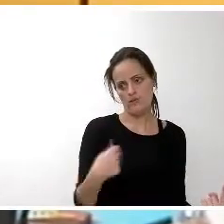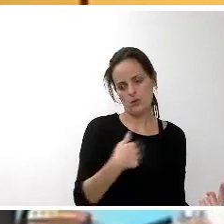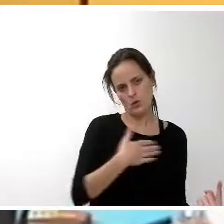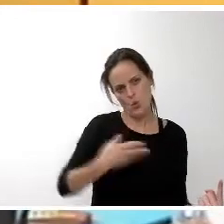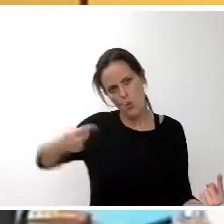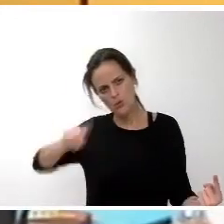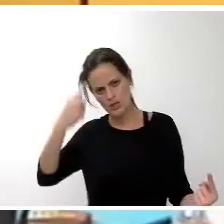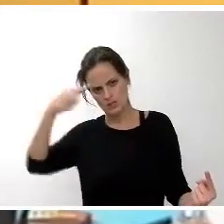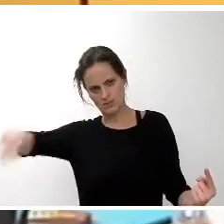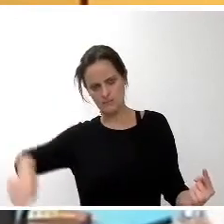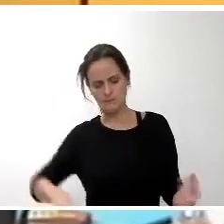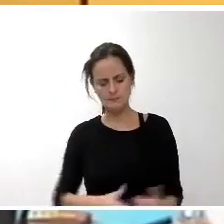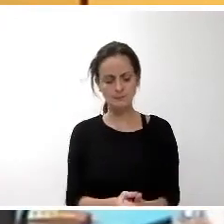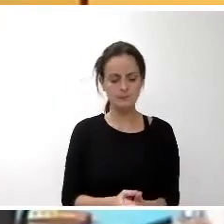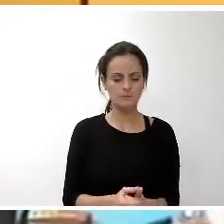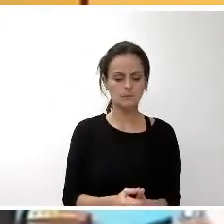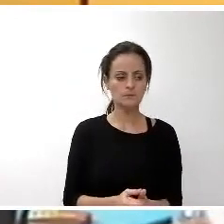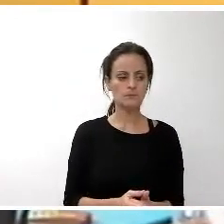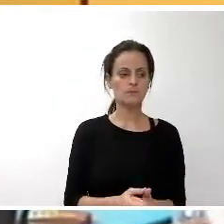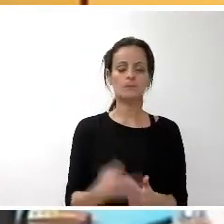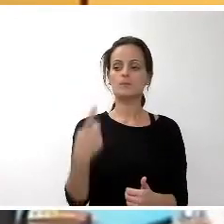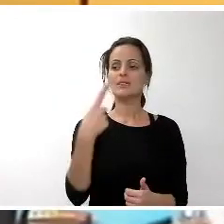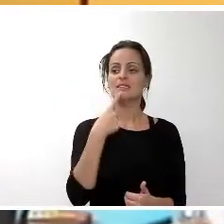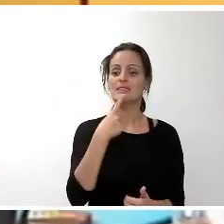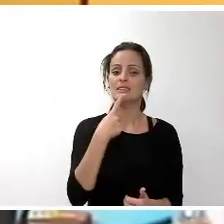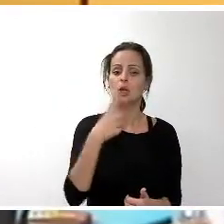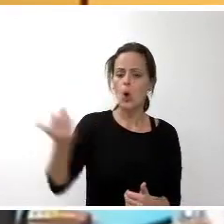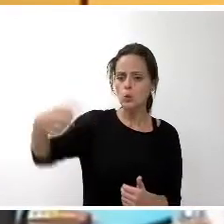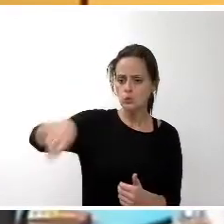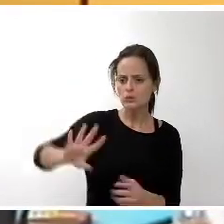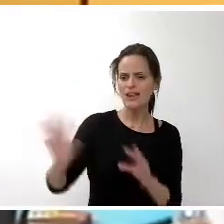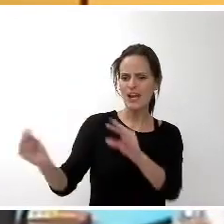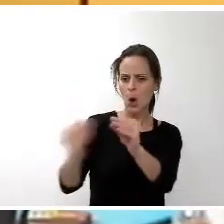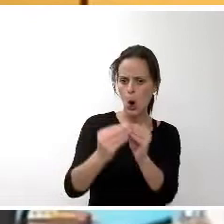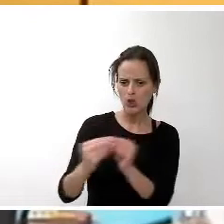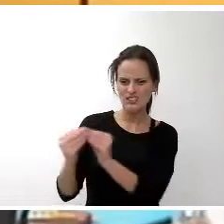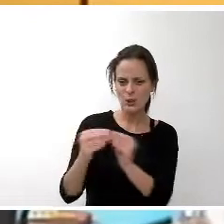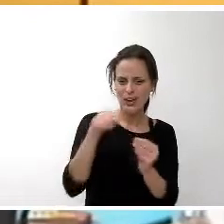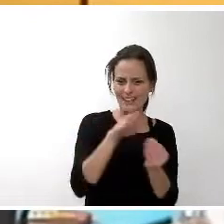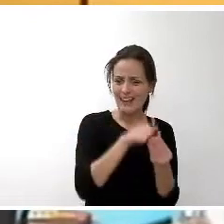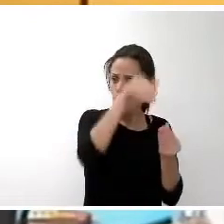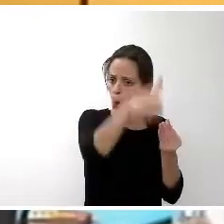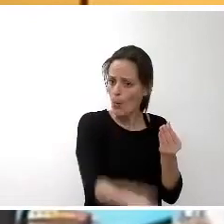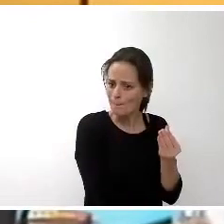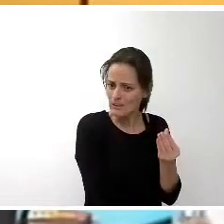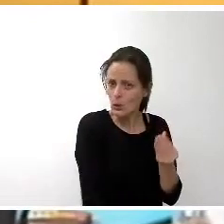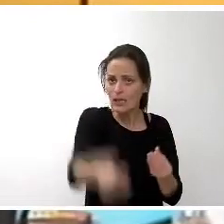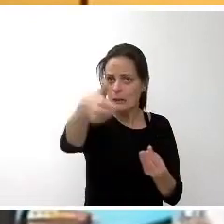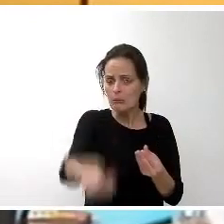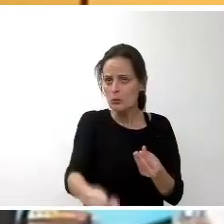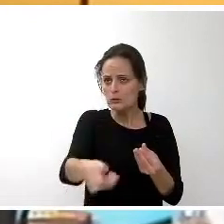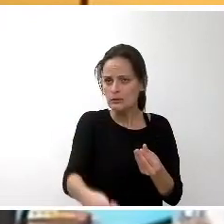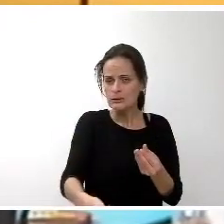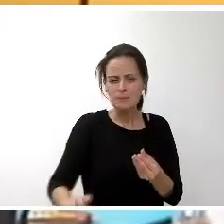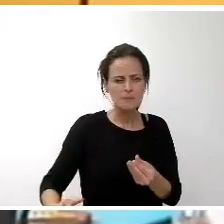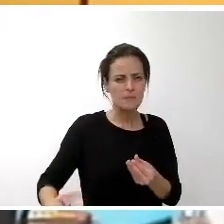consideración. Decir que coincido con ustedes plenamente en que este es el documento más importante que se aprueba a lo largo